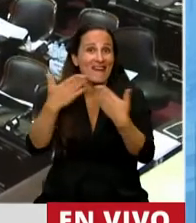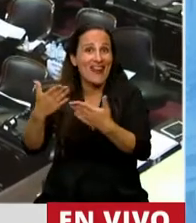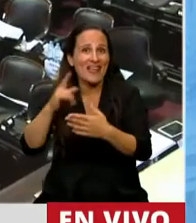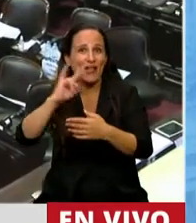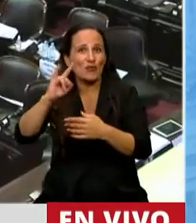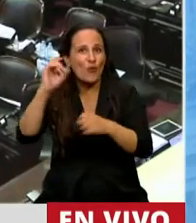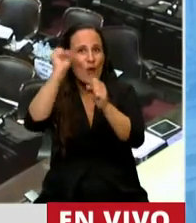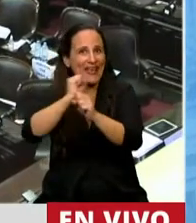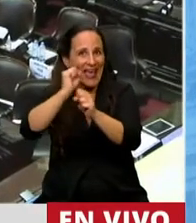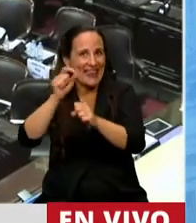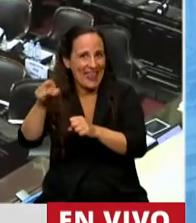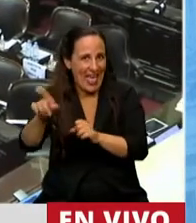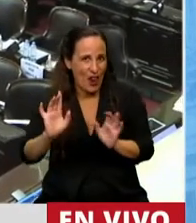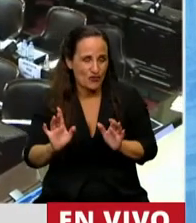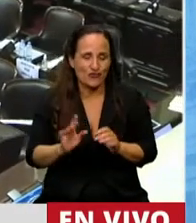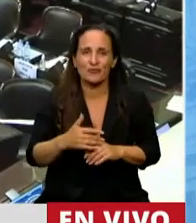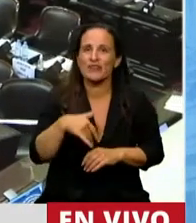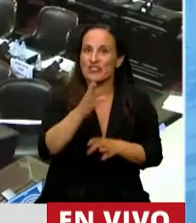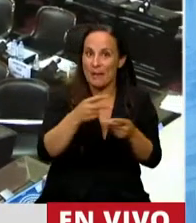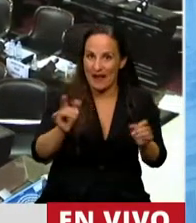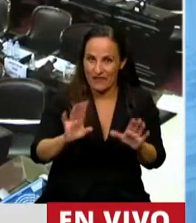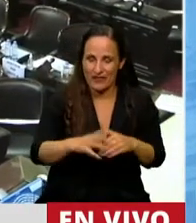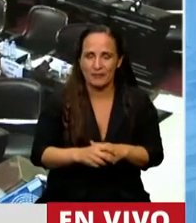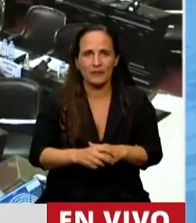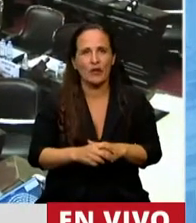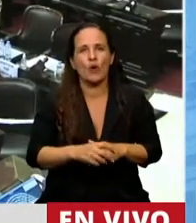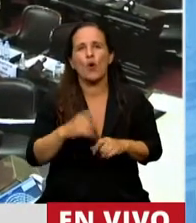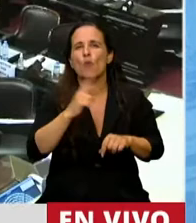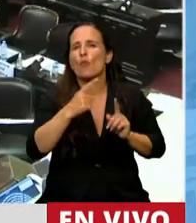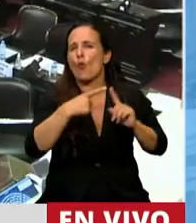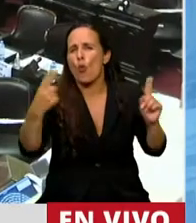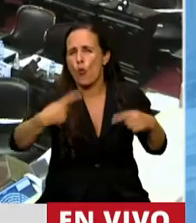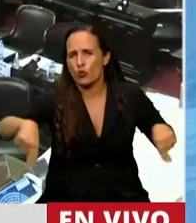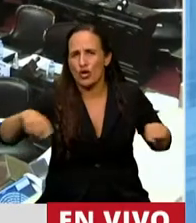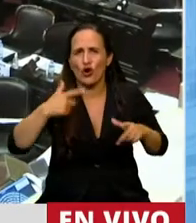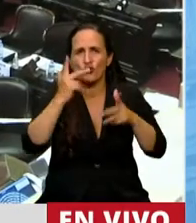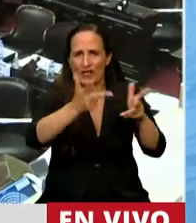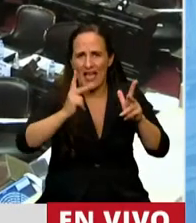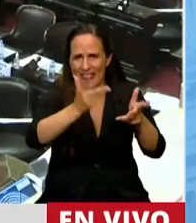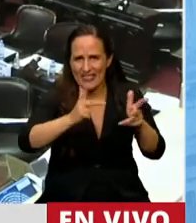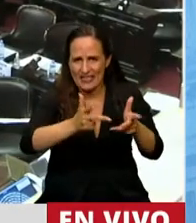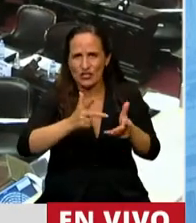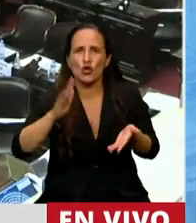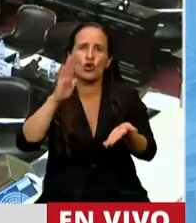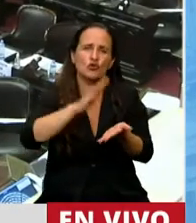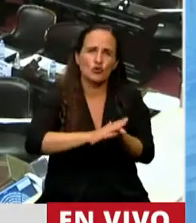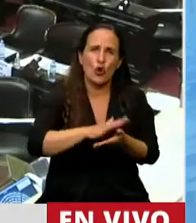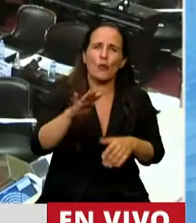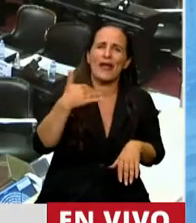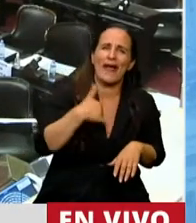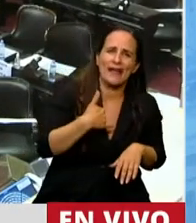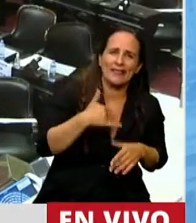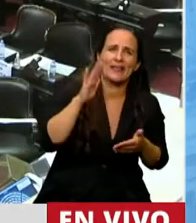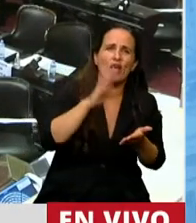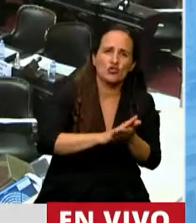Para terminar, acá se han dicho muchas cosas en relación a la Argentina y la vivienda, etc., cuántas